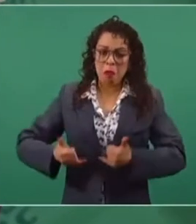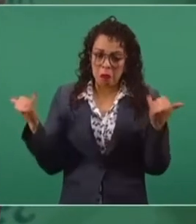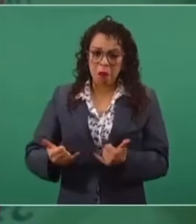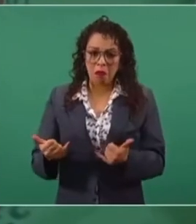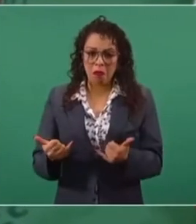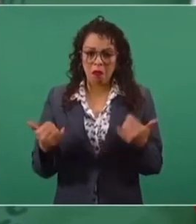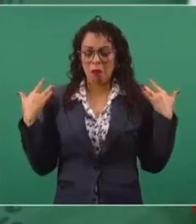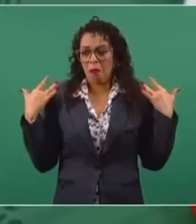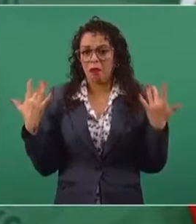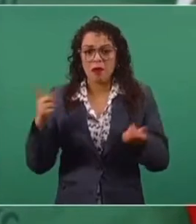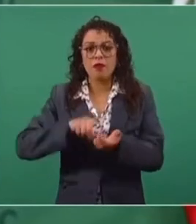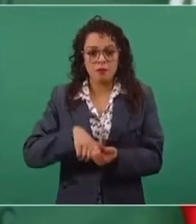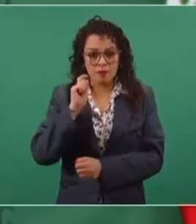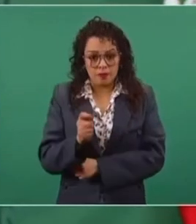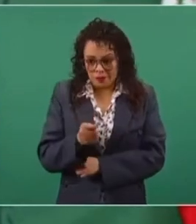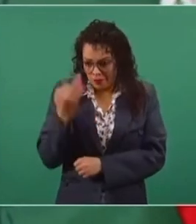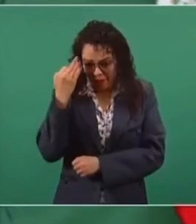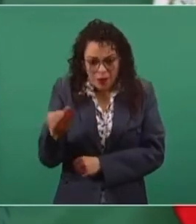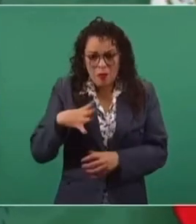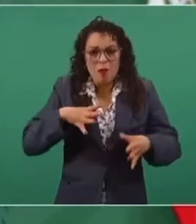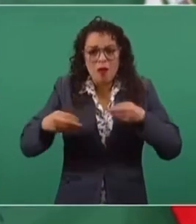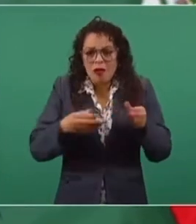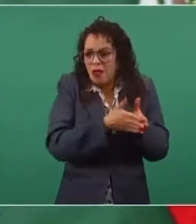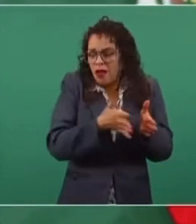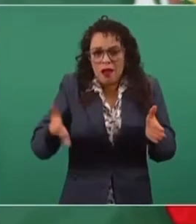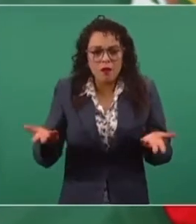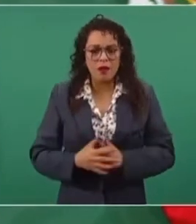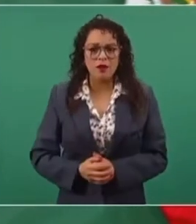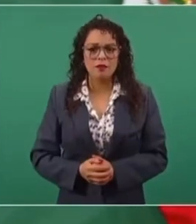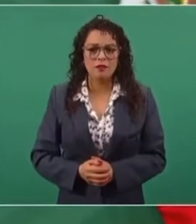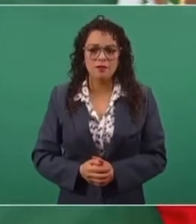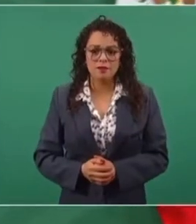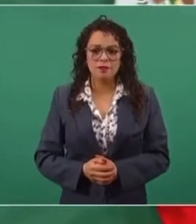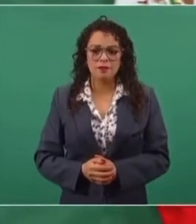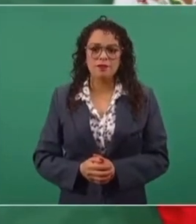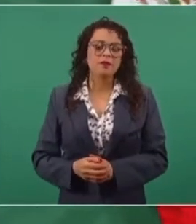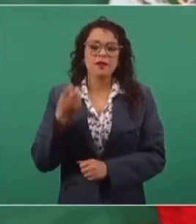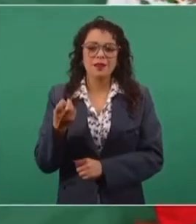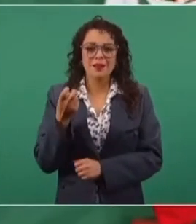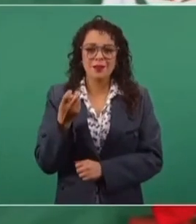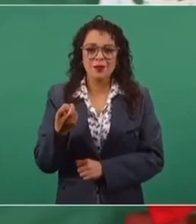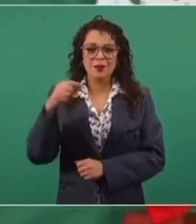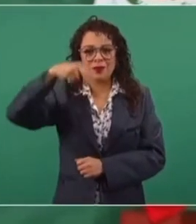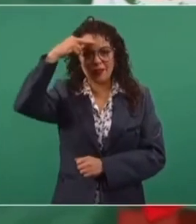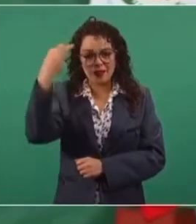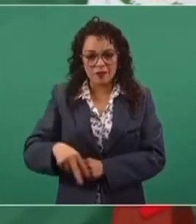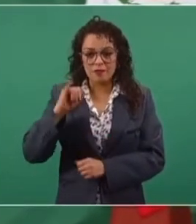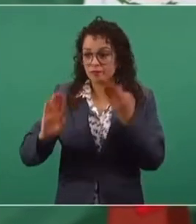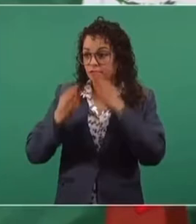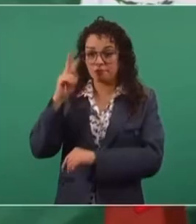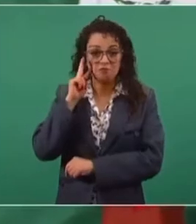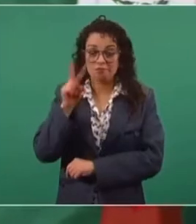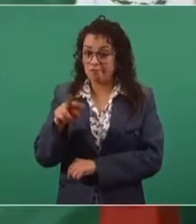En plena pandemia, esto lo constatamos en México, pero se dio en todo el mundo.